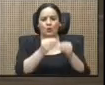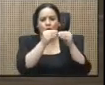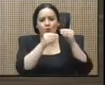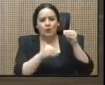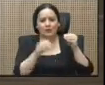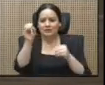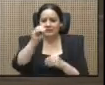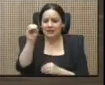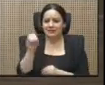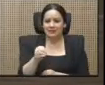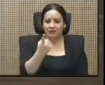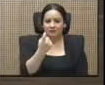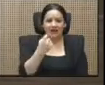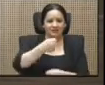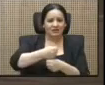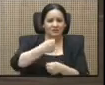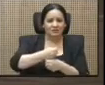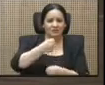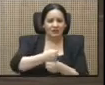las tasas de desempleo